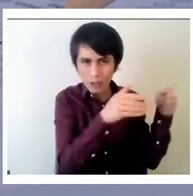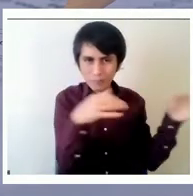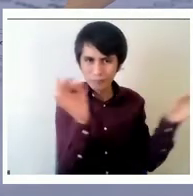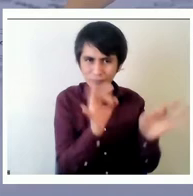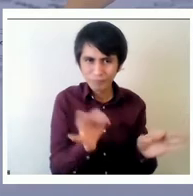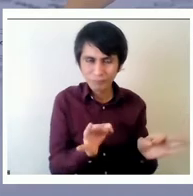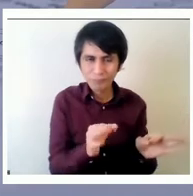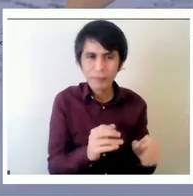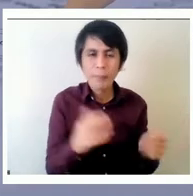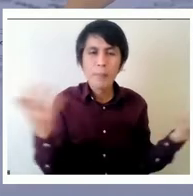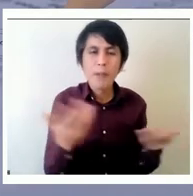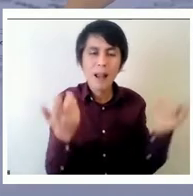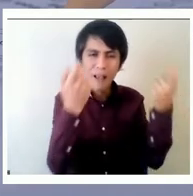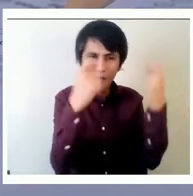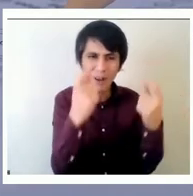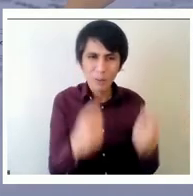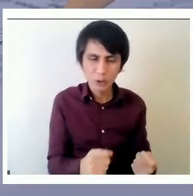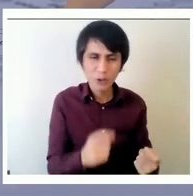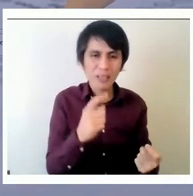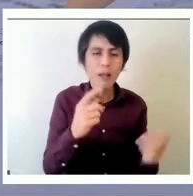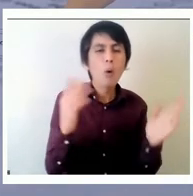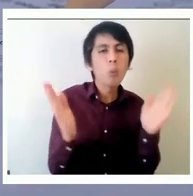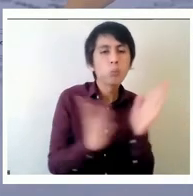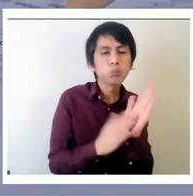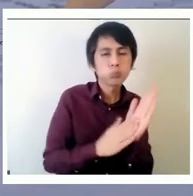evaluación y la rendición de cuentas